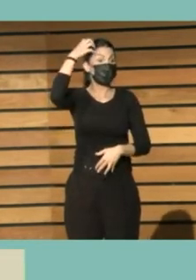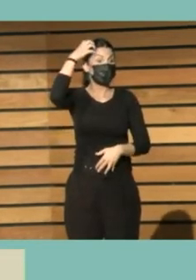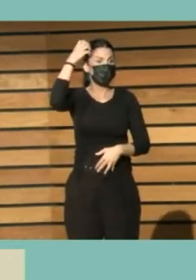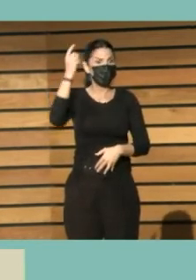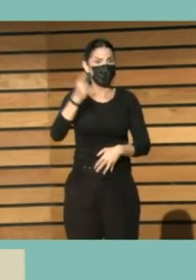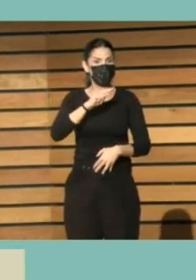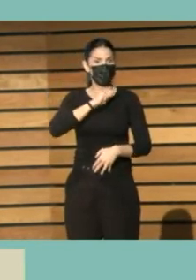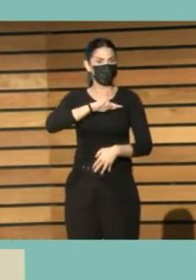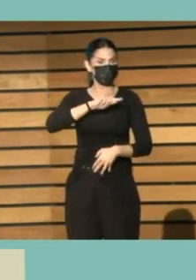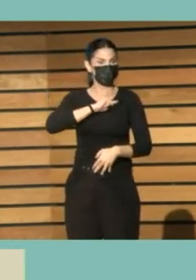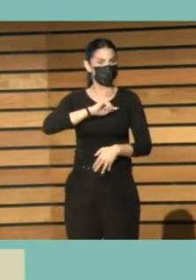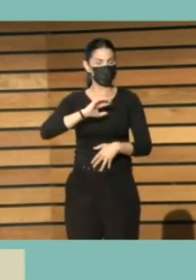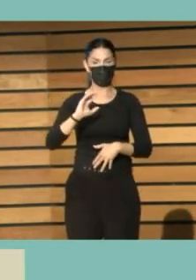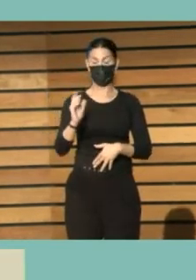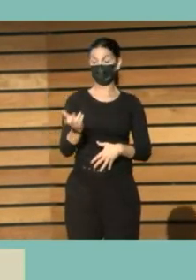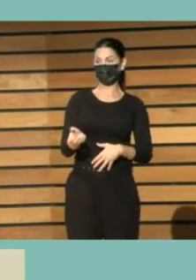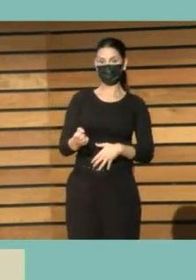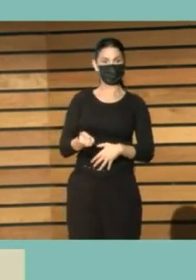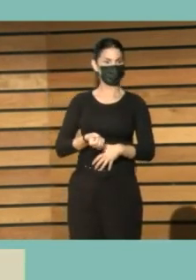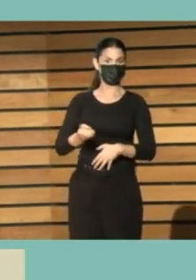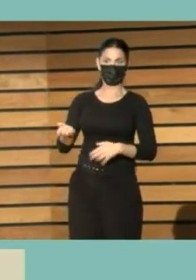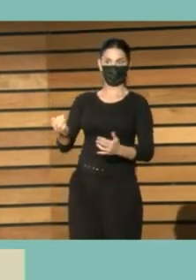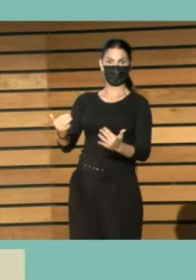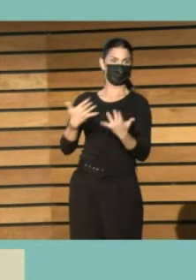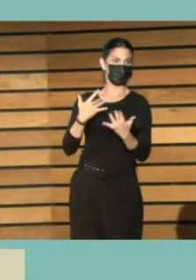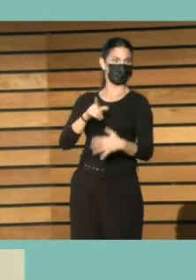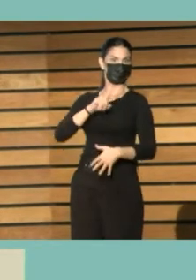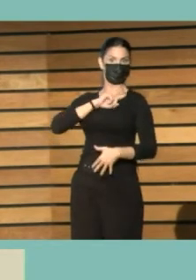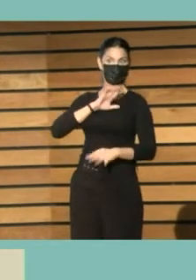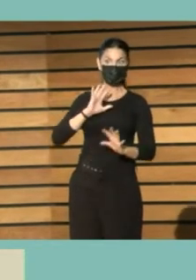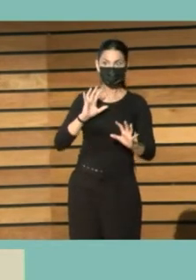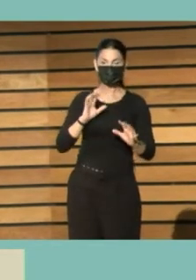sintió muy aludido y no le perdió ripio en toda la conferencia.